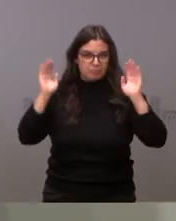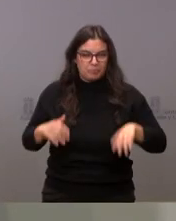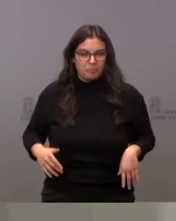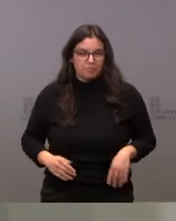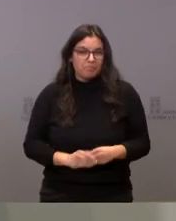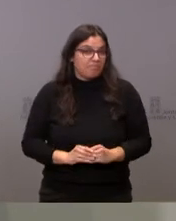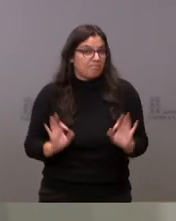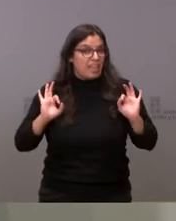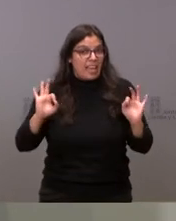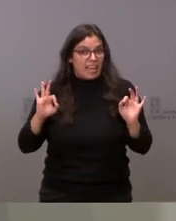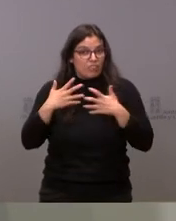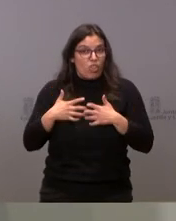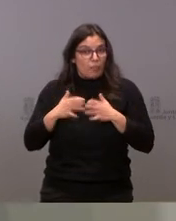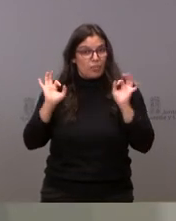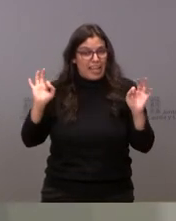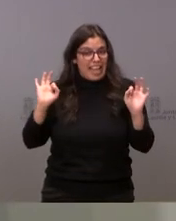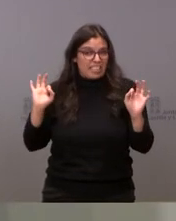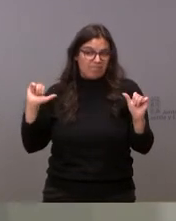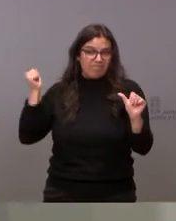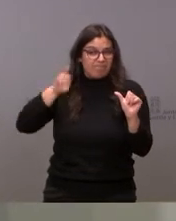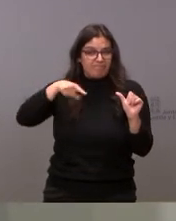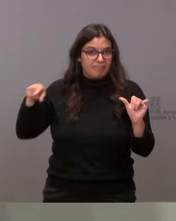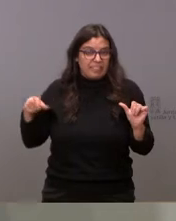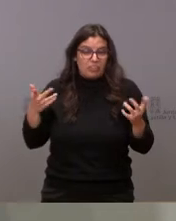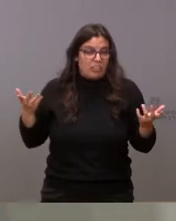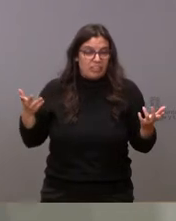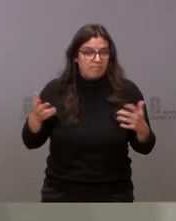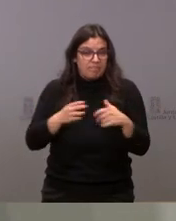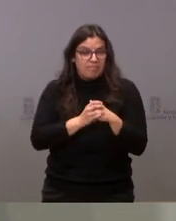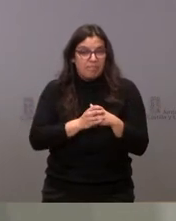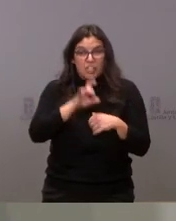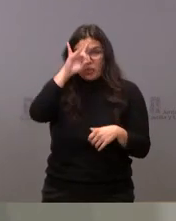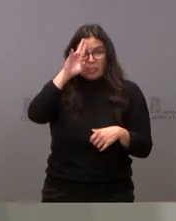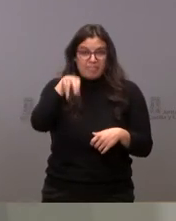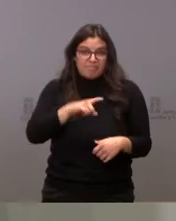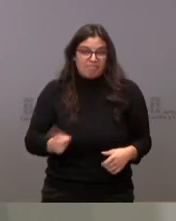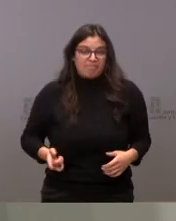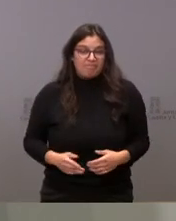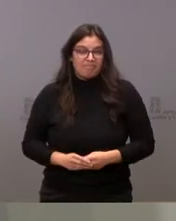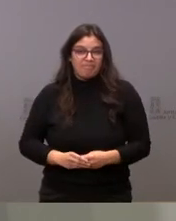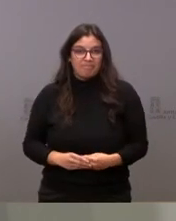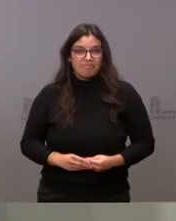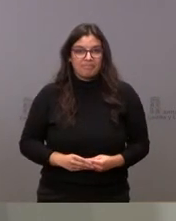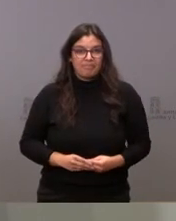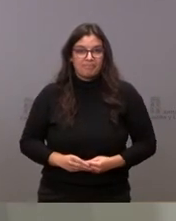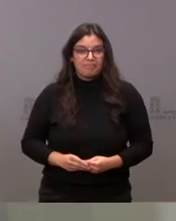Esto es como venimos funcionando ya en los últimos meses y, por tanto, no es que nos sorprenda en exceso.